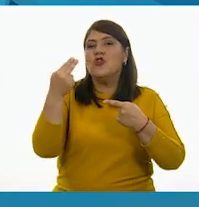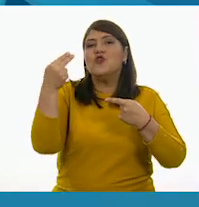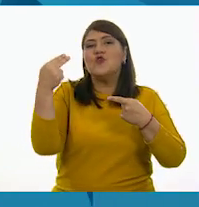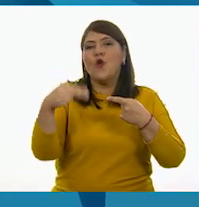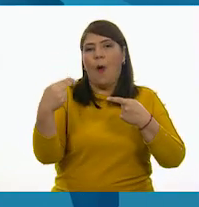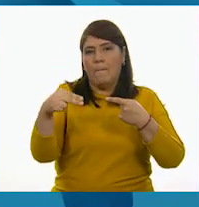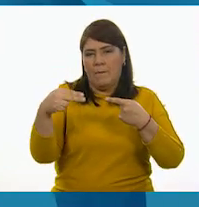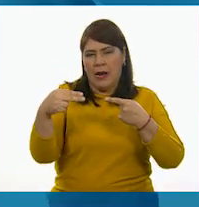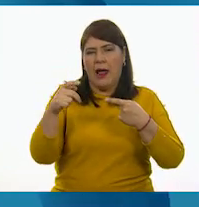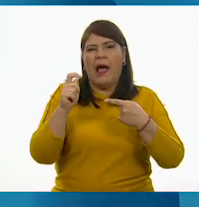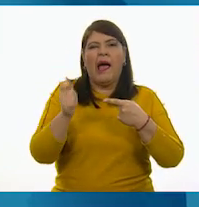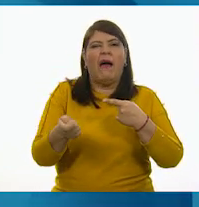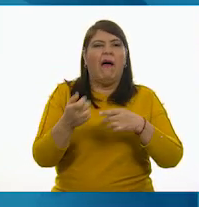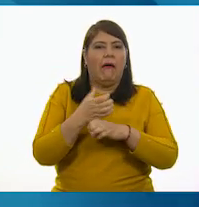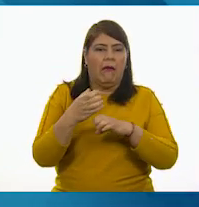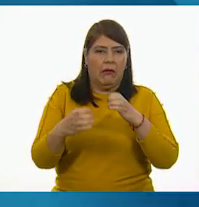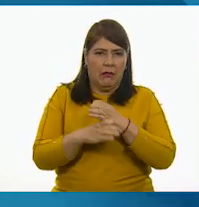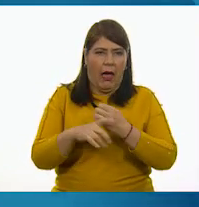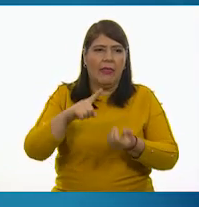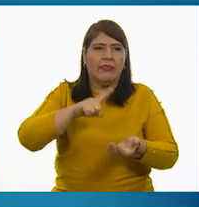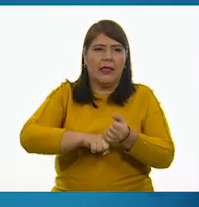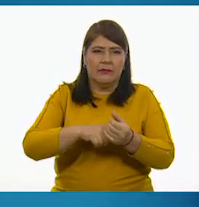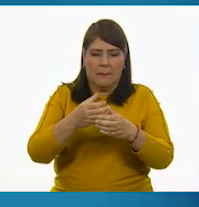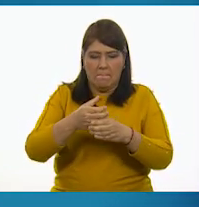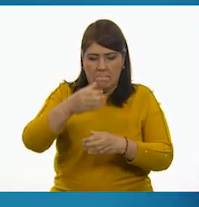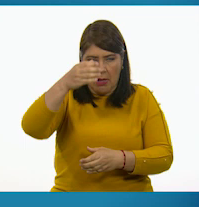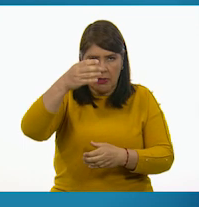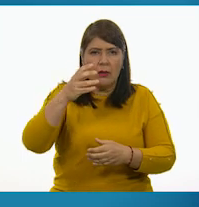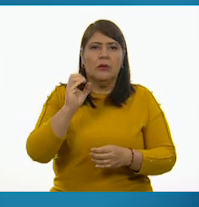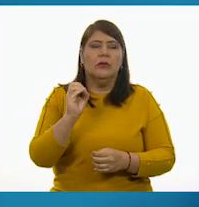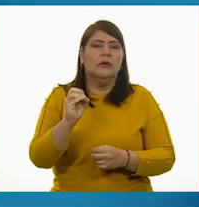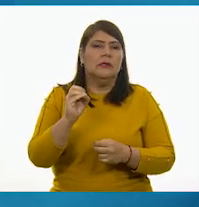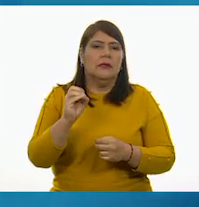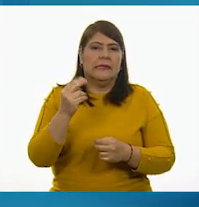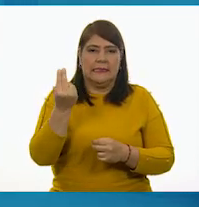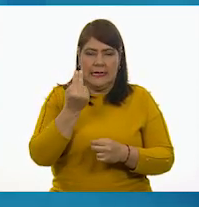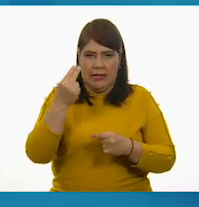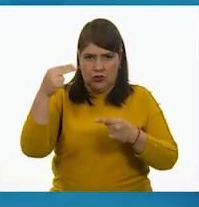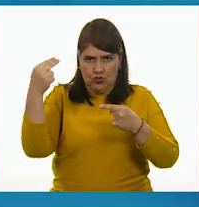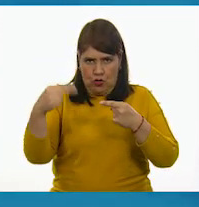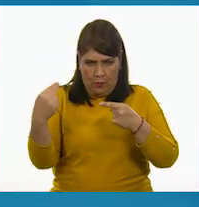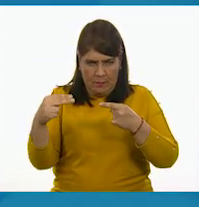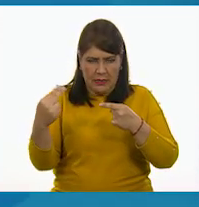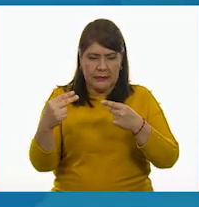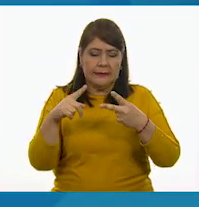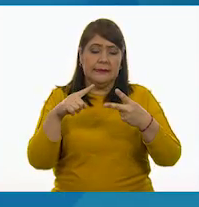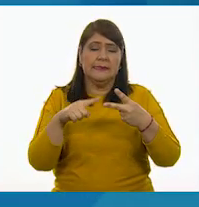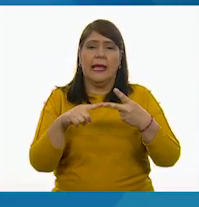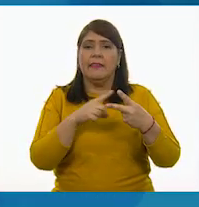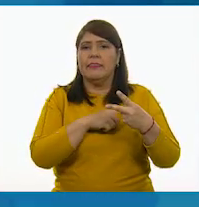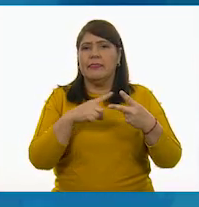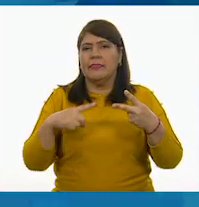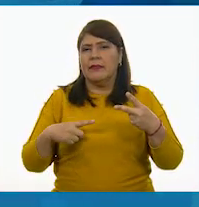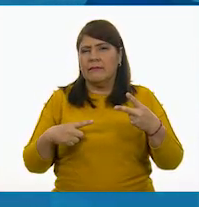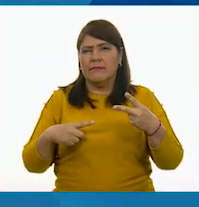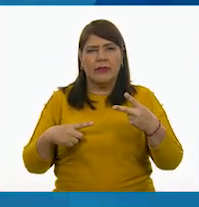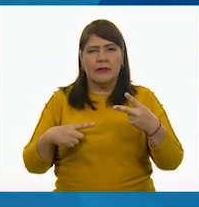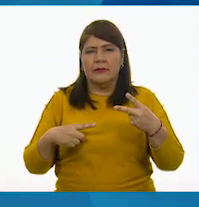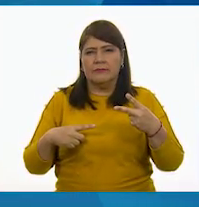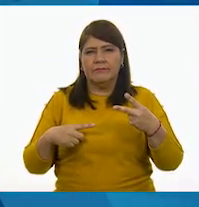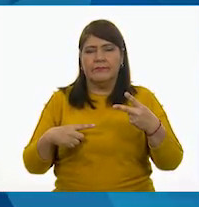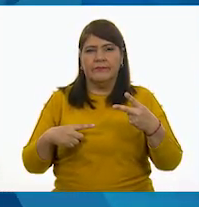en ese envase, debe de nombre del producto, debe de llevar